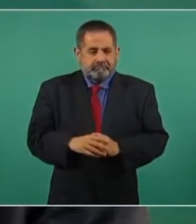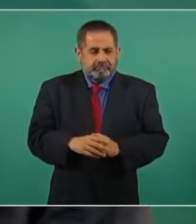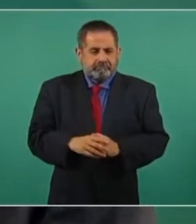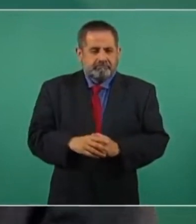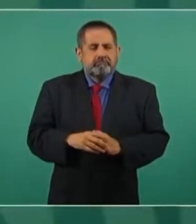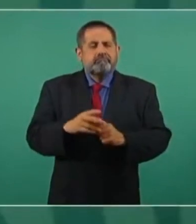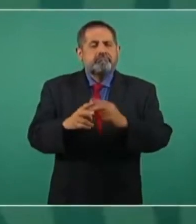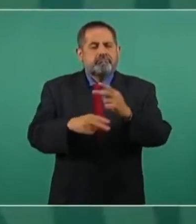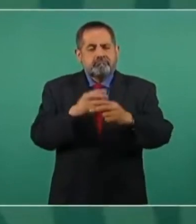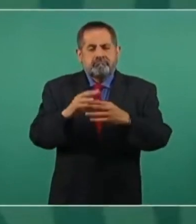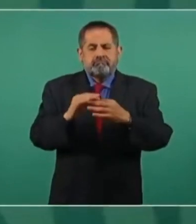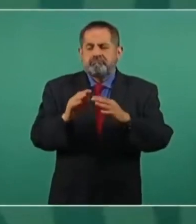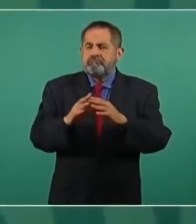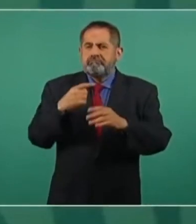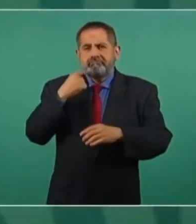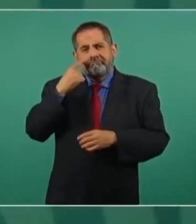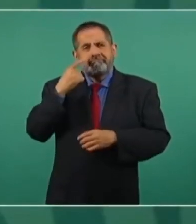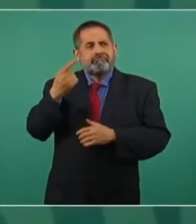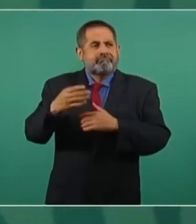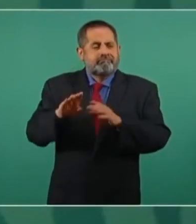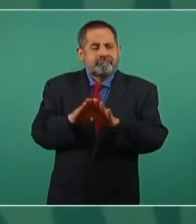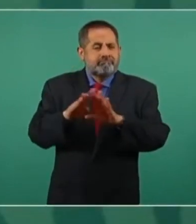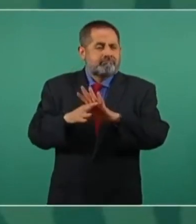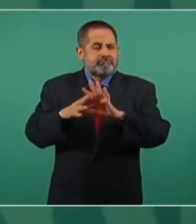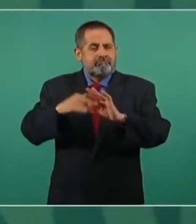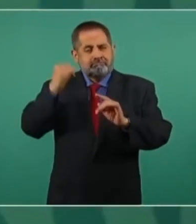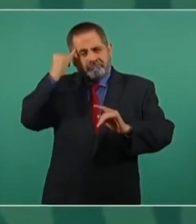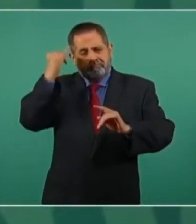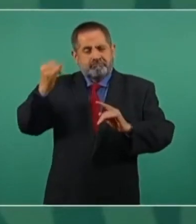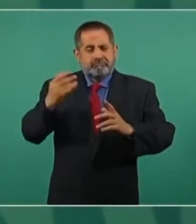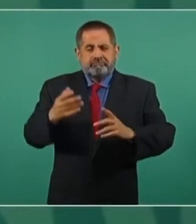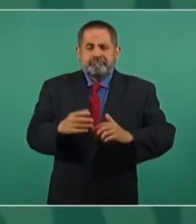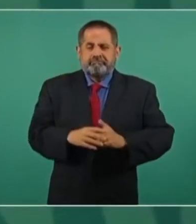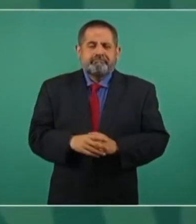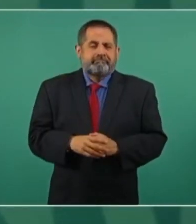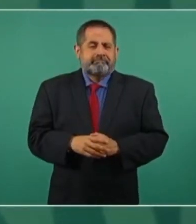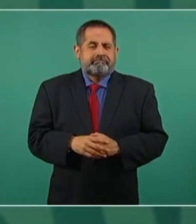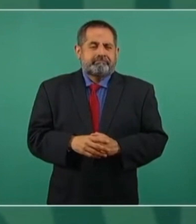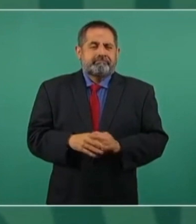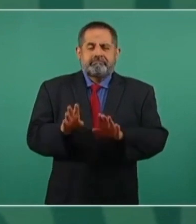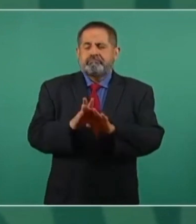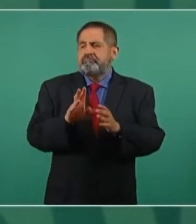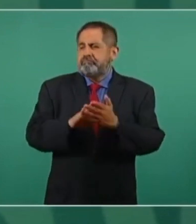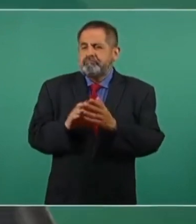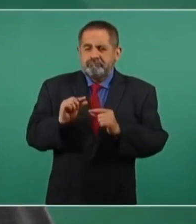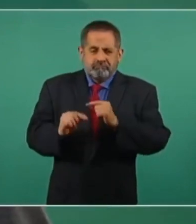Vamos a buscar la forma de ir poco a poco